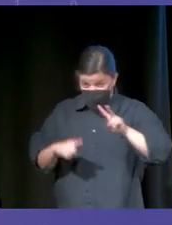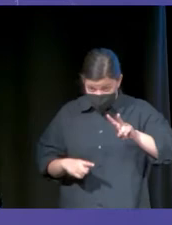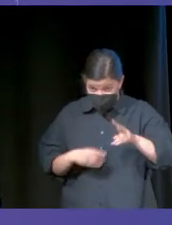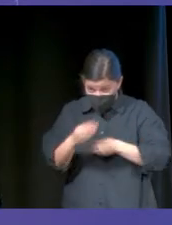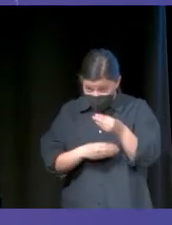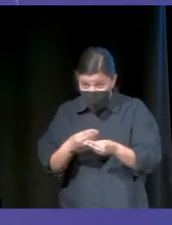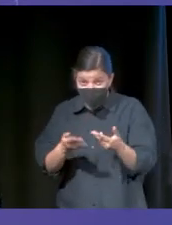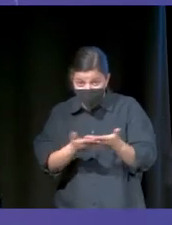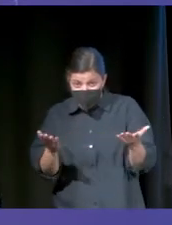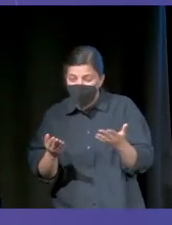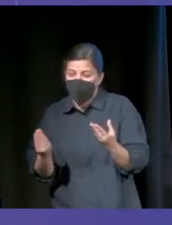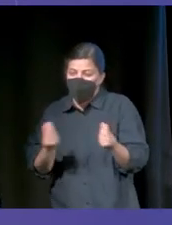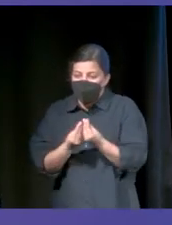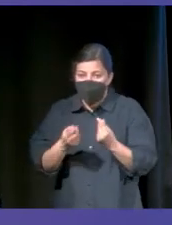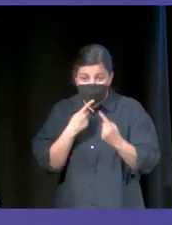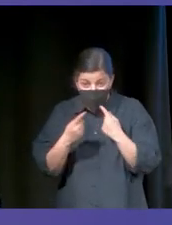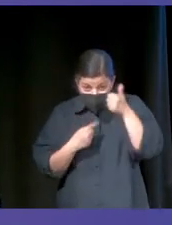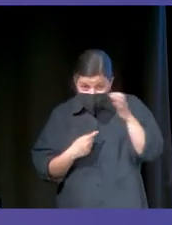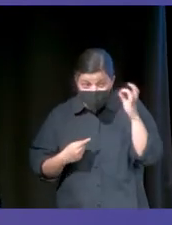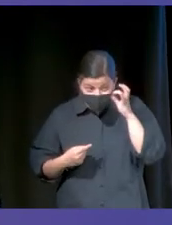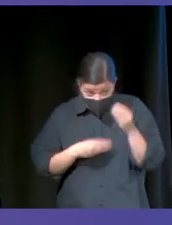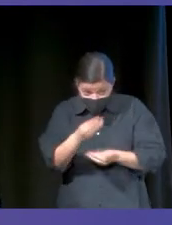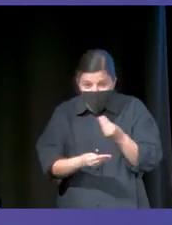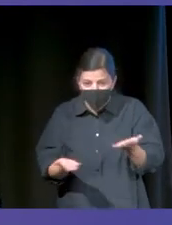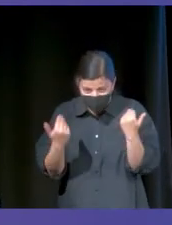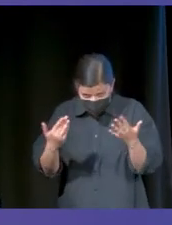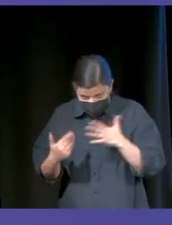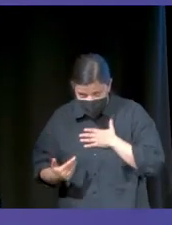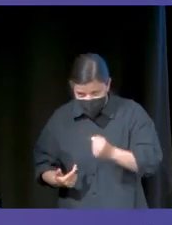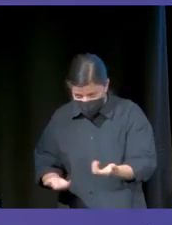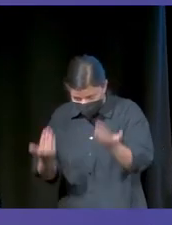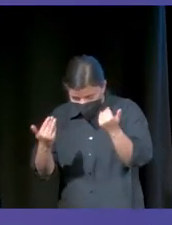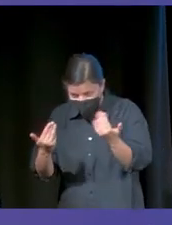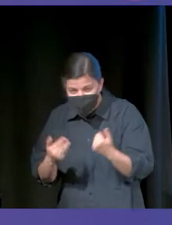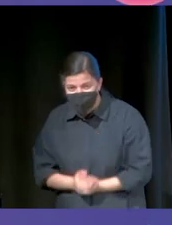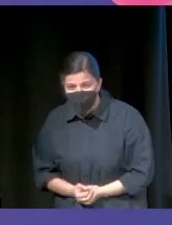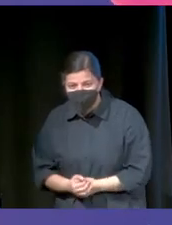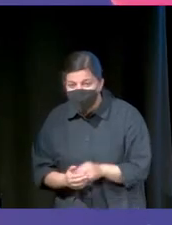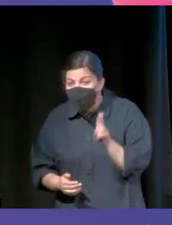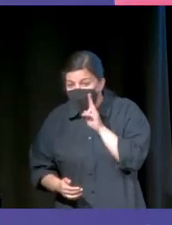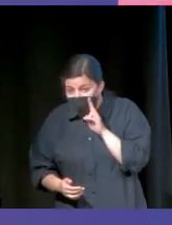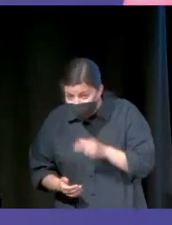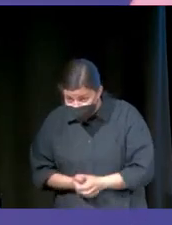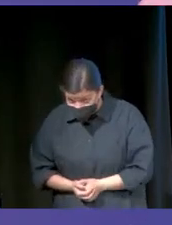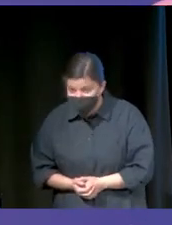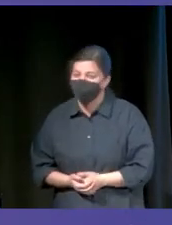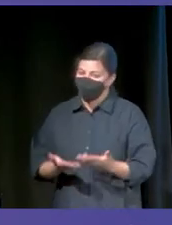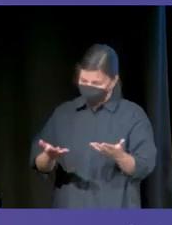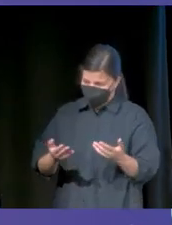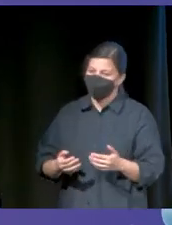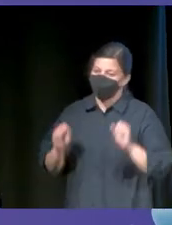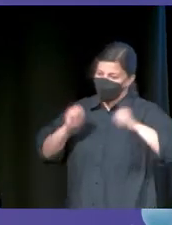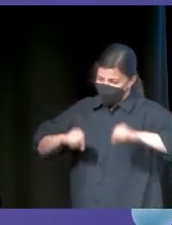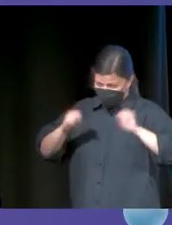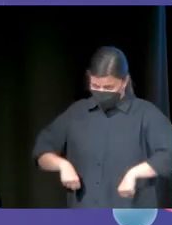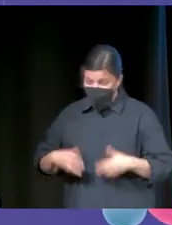¿Lo habéis usado con vuestra novia o vuestro novio? Vamos, valientes, valientes. ¿Con la suegra? Con la suegra. Vale,